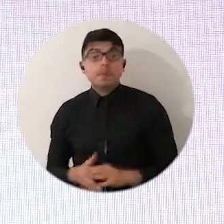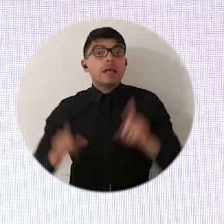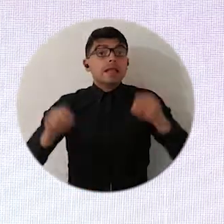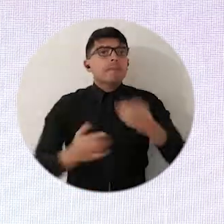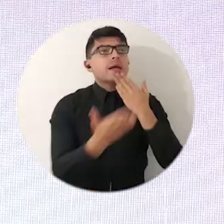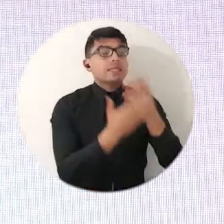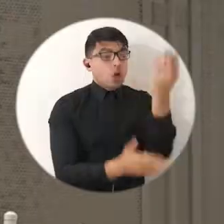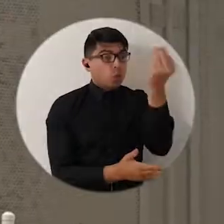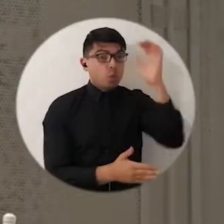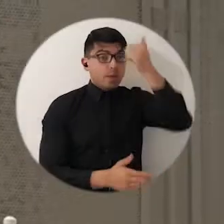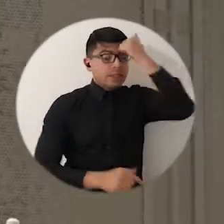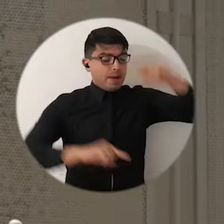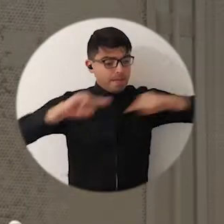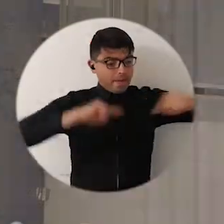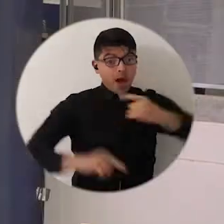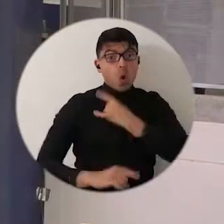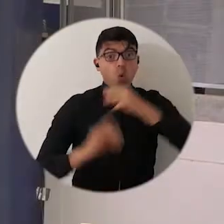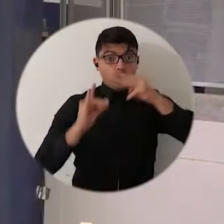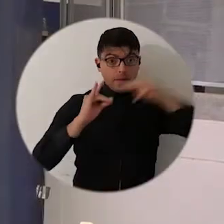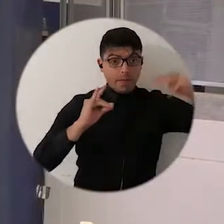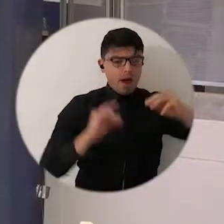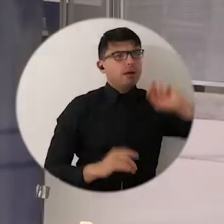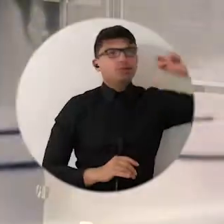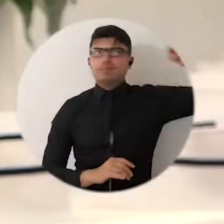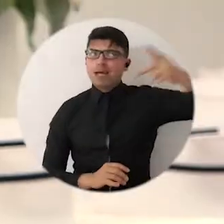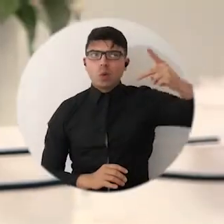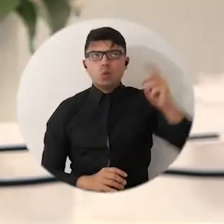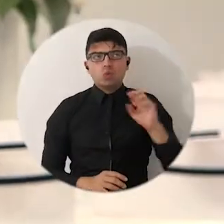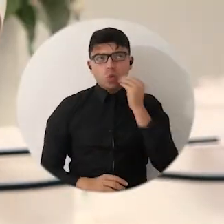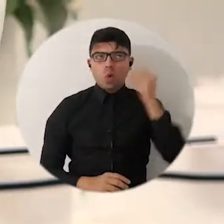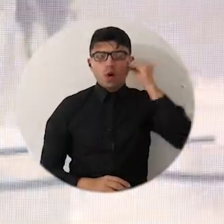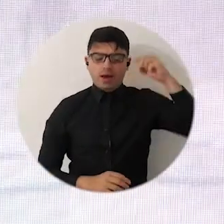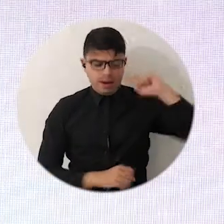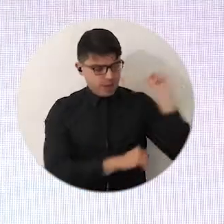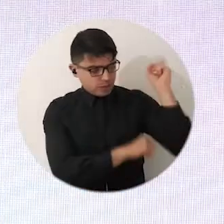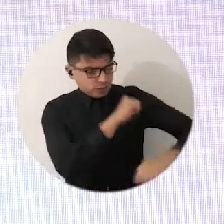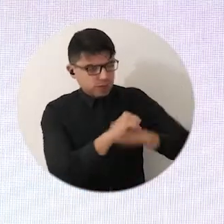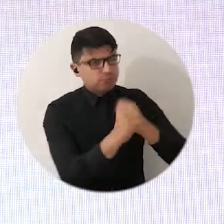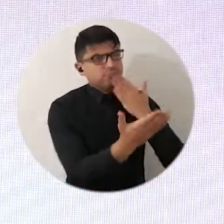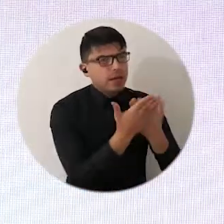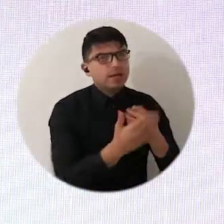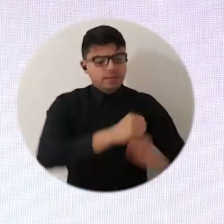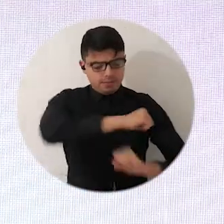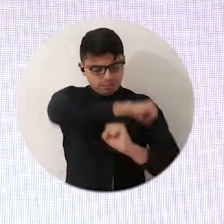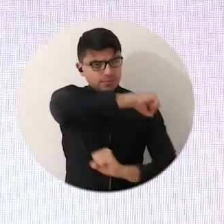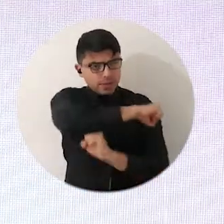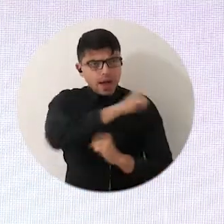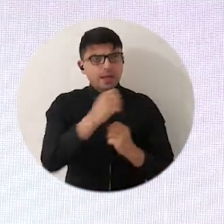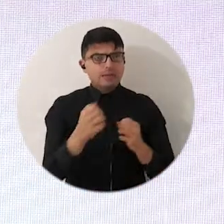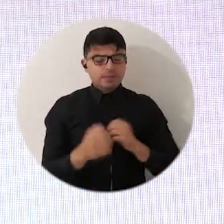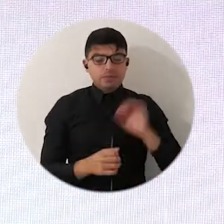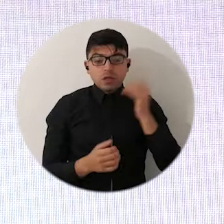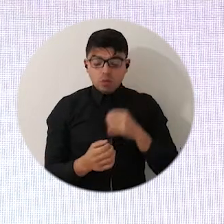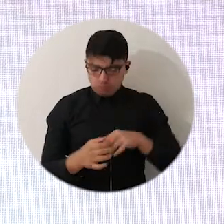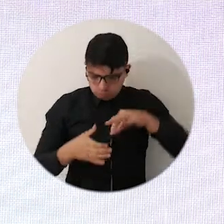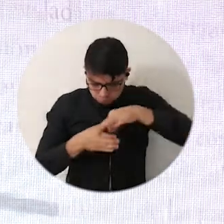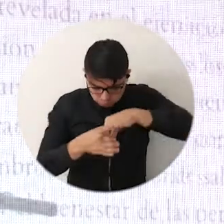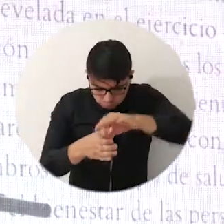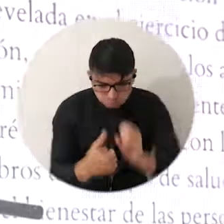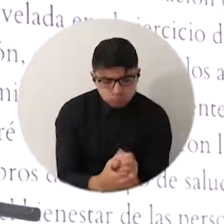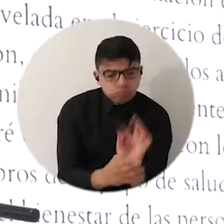Mater por ser nuestro segundo hogar durante todos estos años, por ser esa base de este fruto que hoy